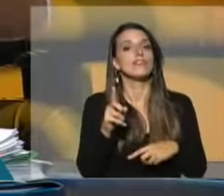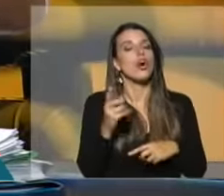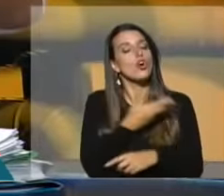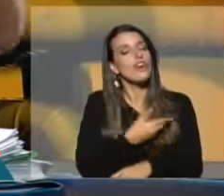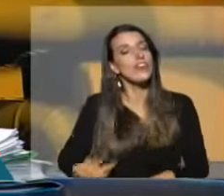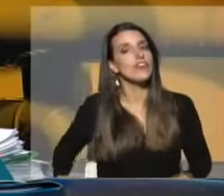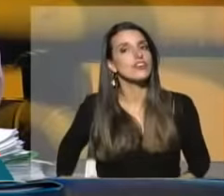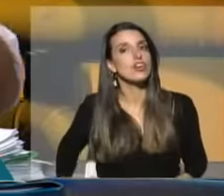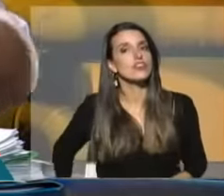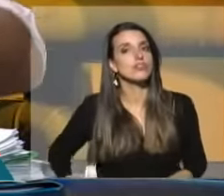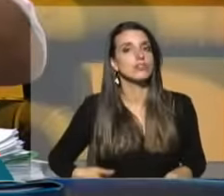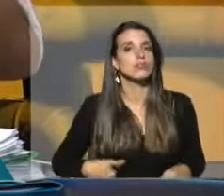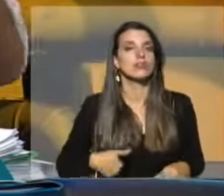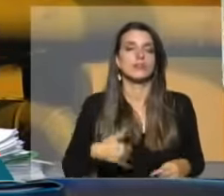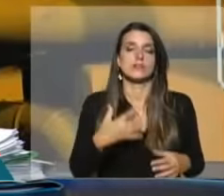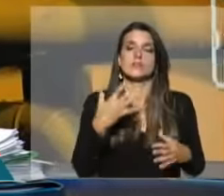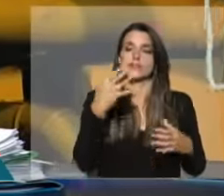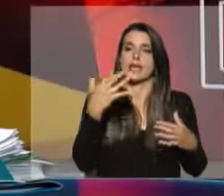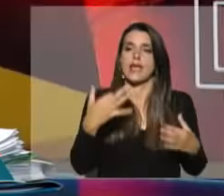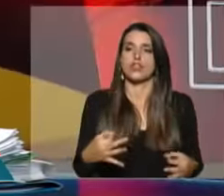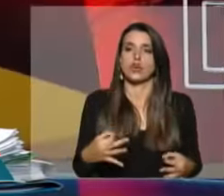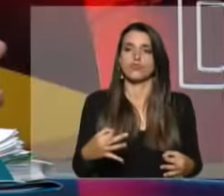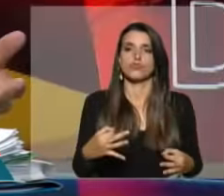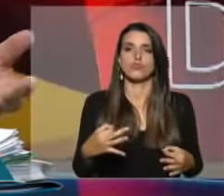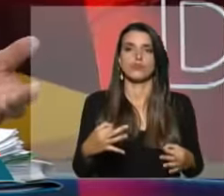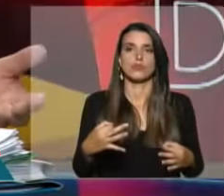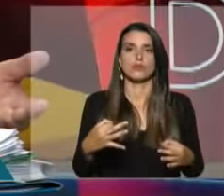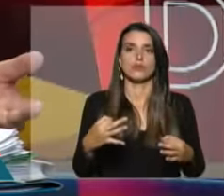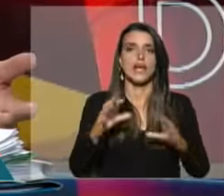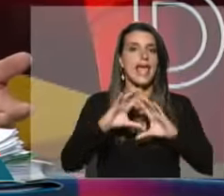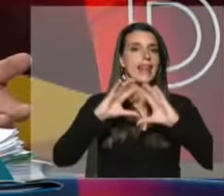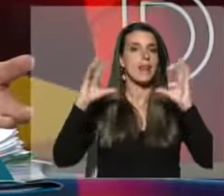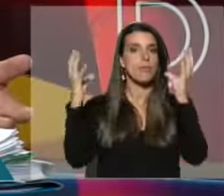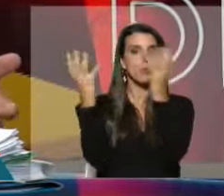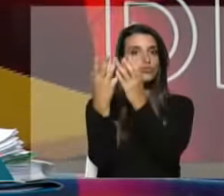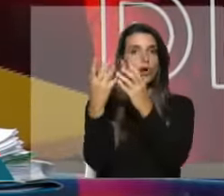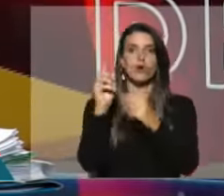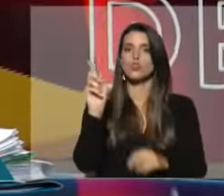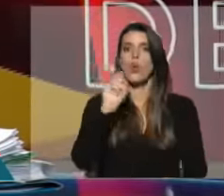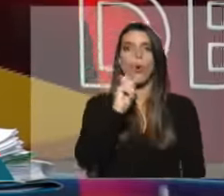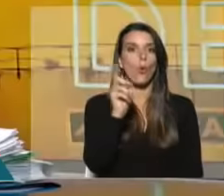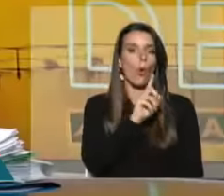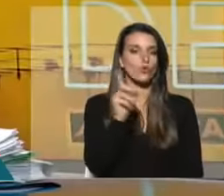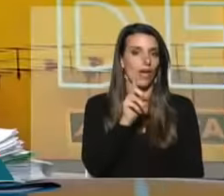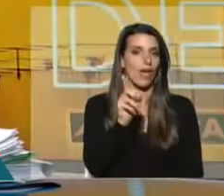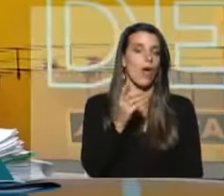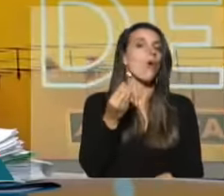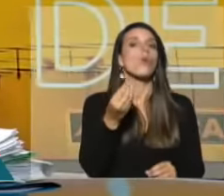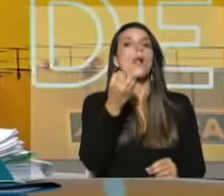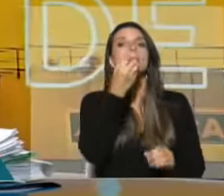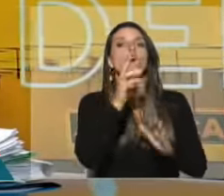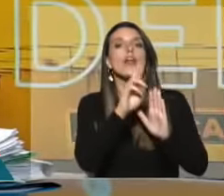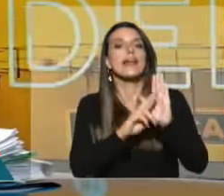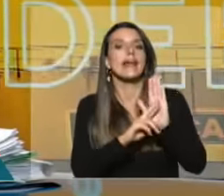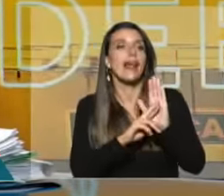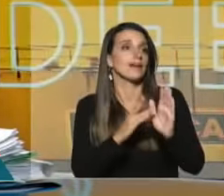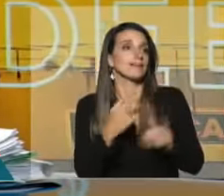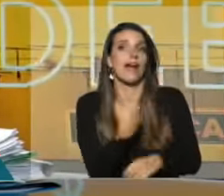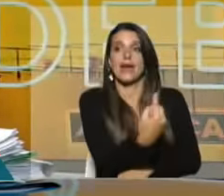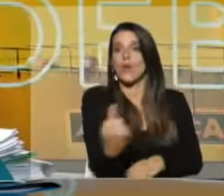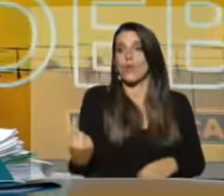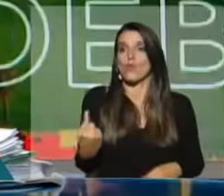serios en el mundo están vuelta de la regla fiscal. La mejor regla fiscal es tu reputación.